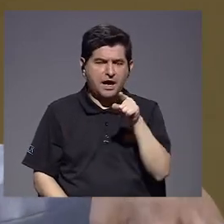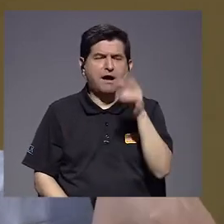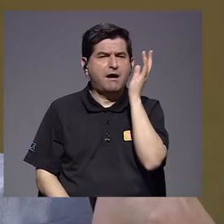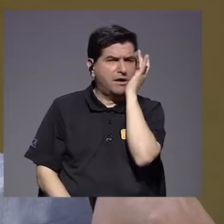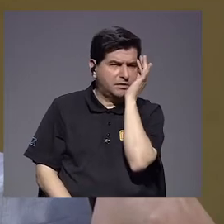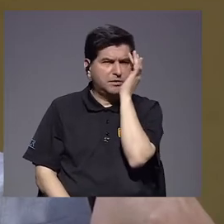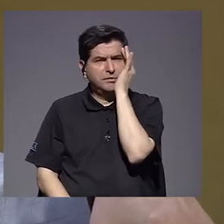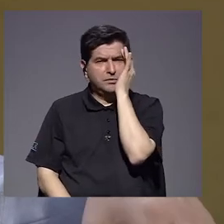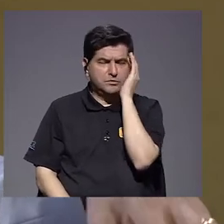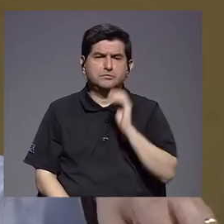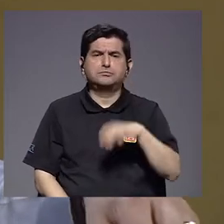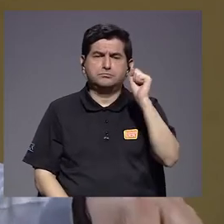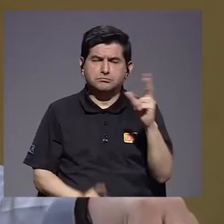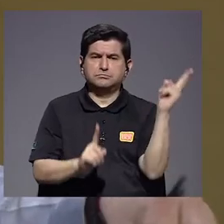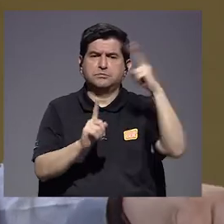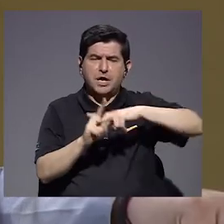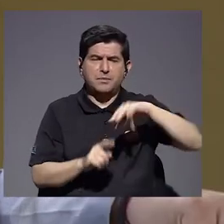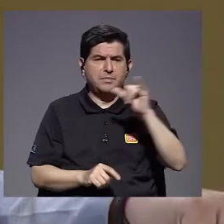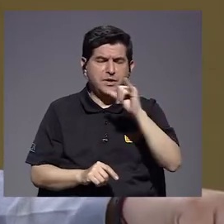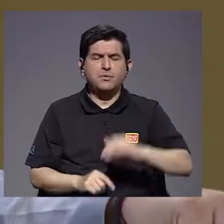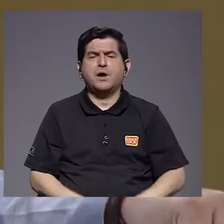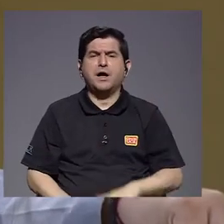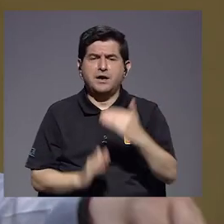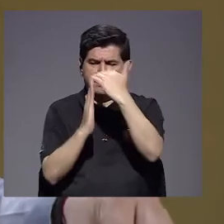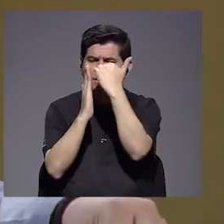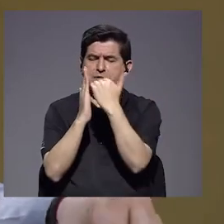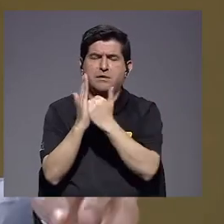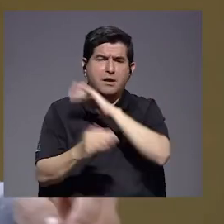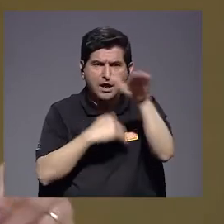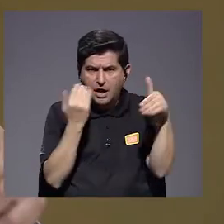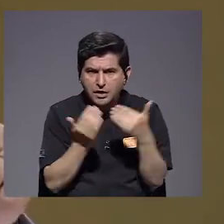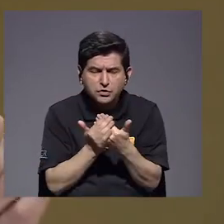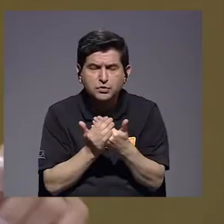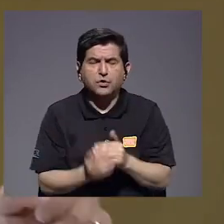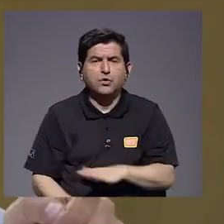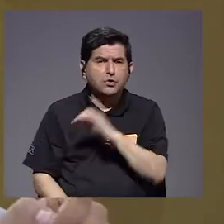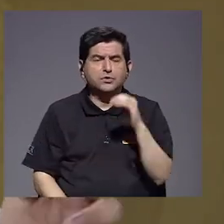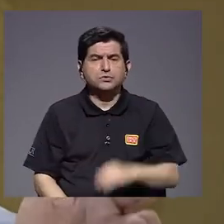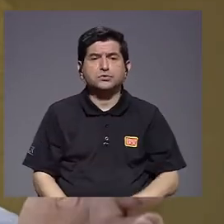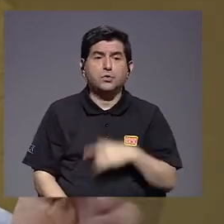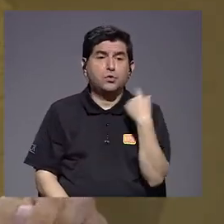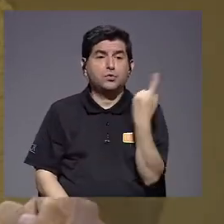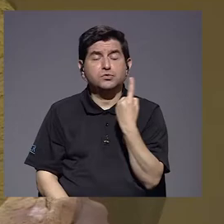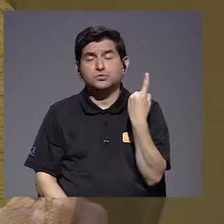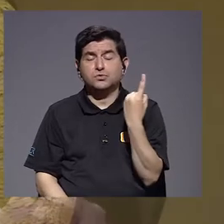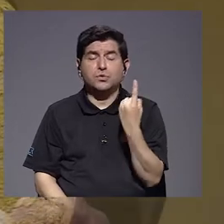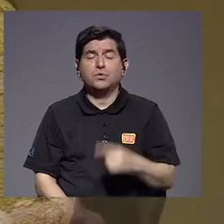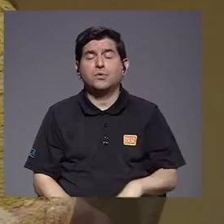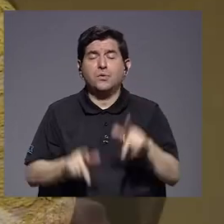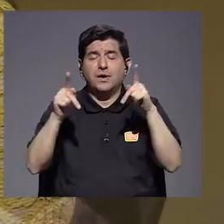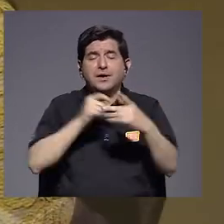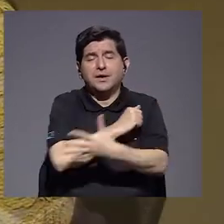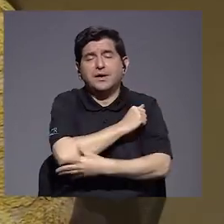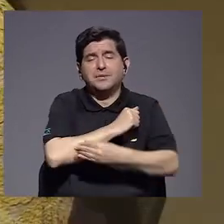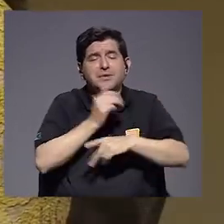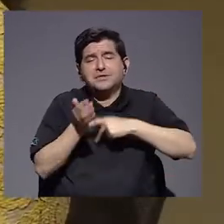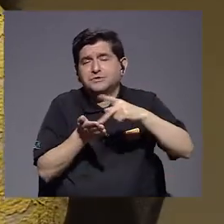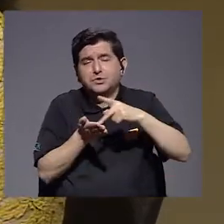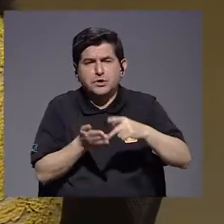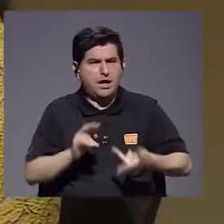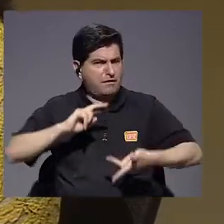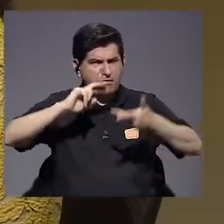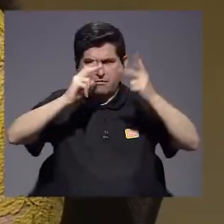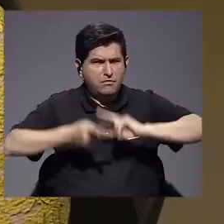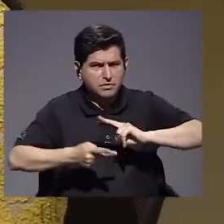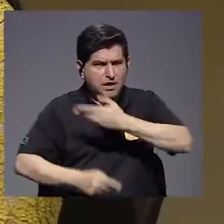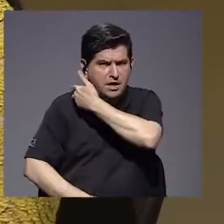a preocuparse por aplicar esa misma receta para todos o solamente le va a tocar pagar a siempre, a los más pobres, a los ciudadanos? No,